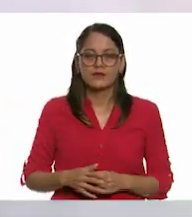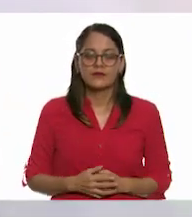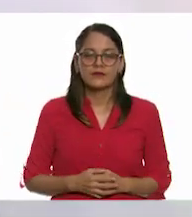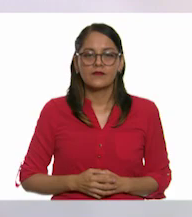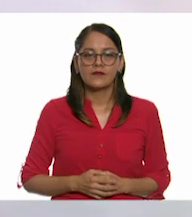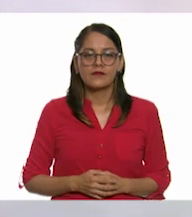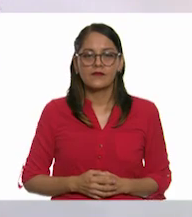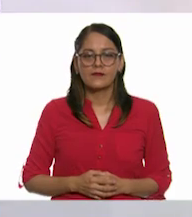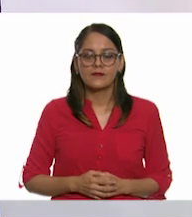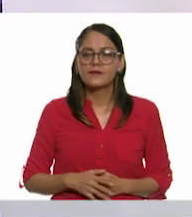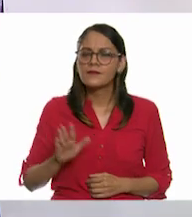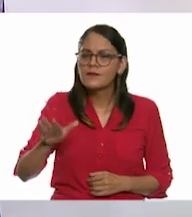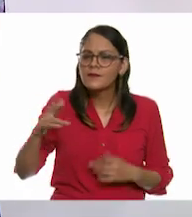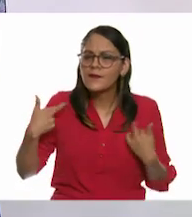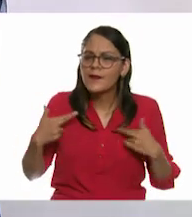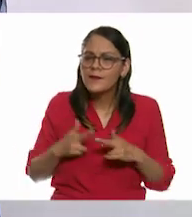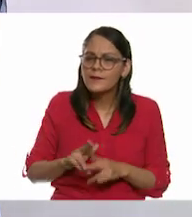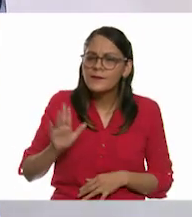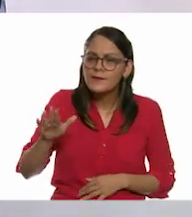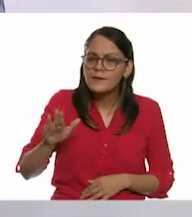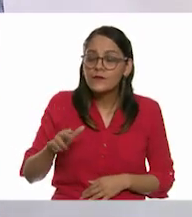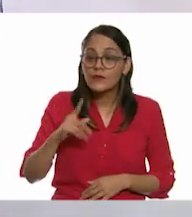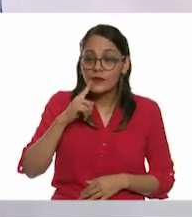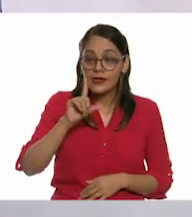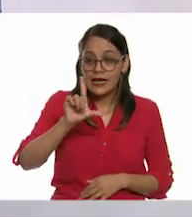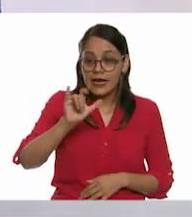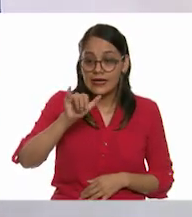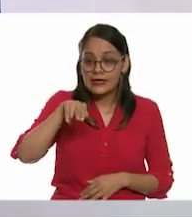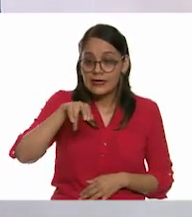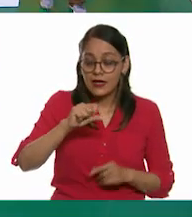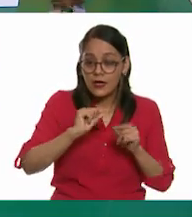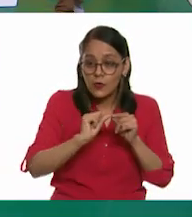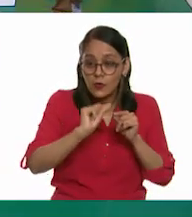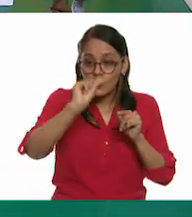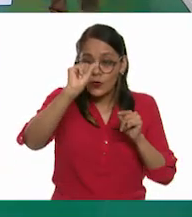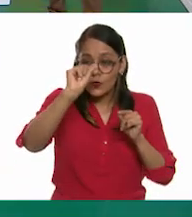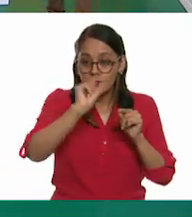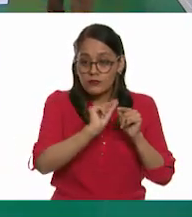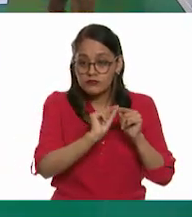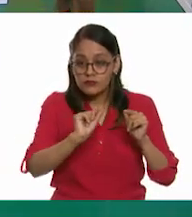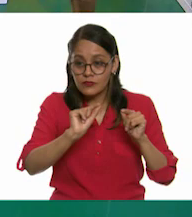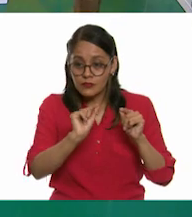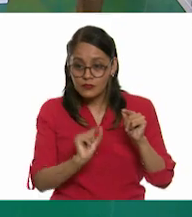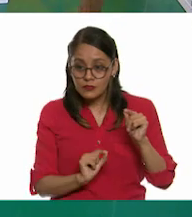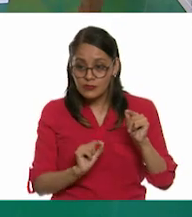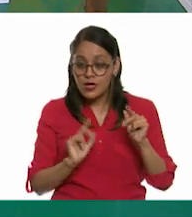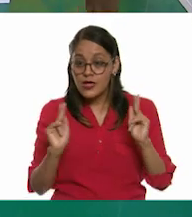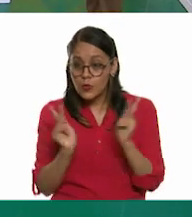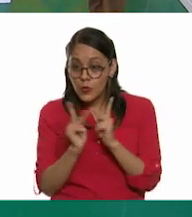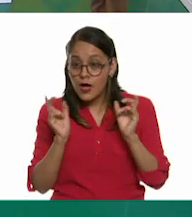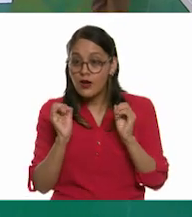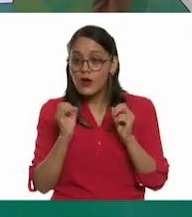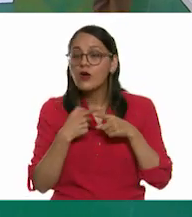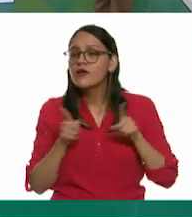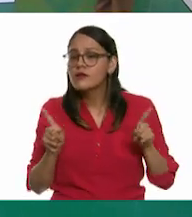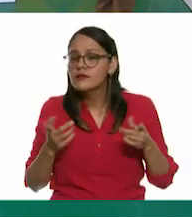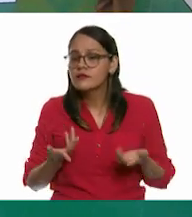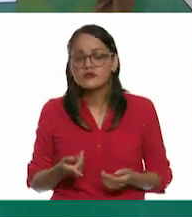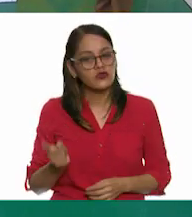Perfecto. Maestro, maestro. ¿Los segmentos de línea tienen que ser iguales que los de la casa o pueden ser diferentes? Iguales.